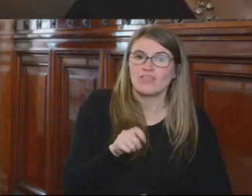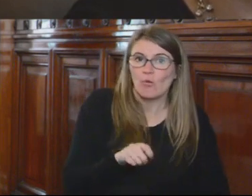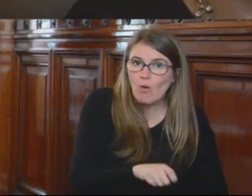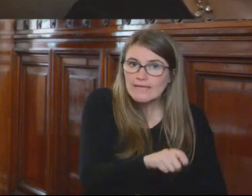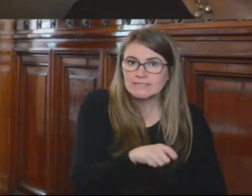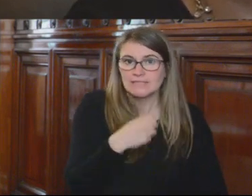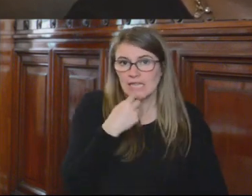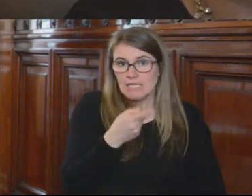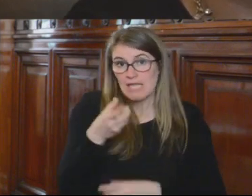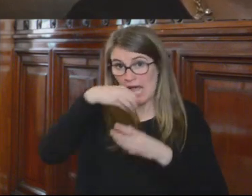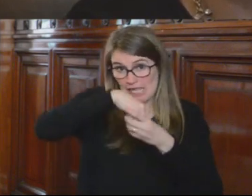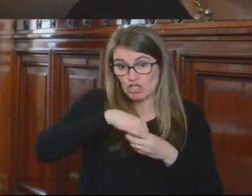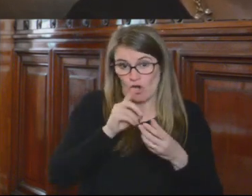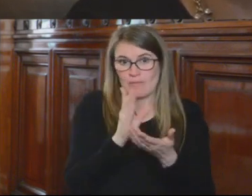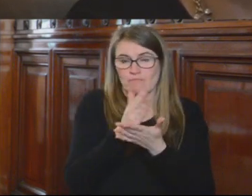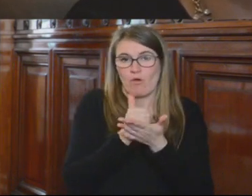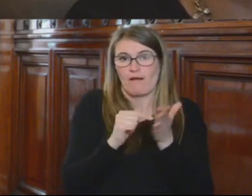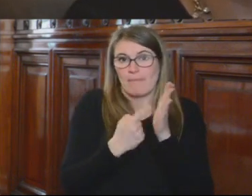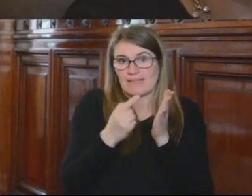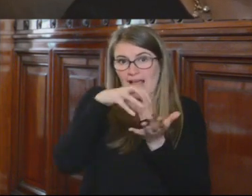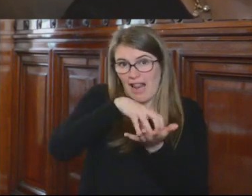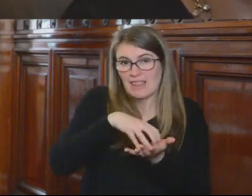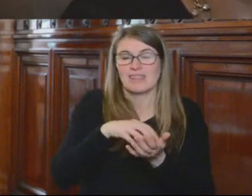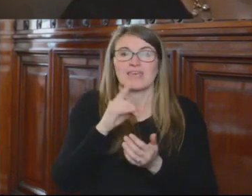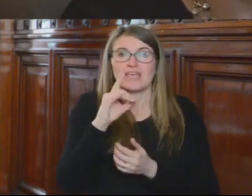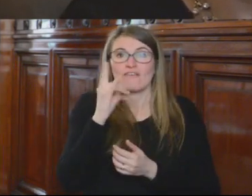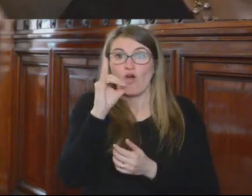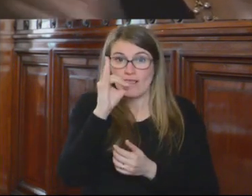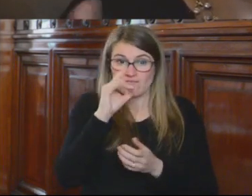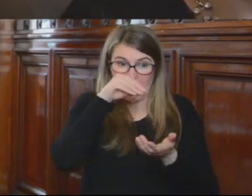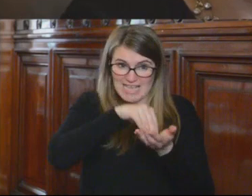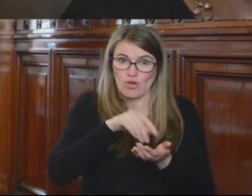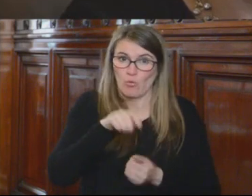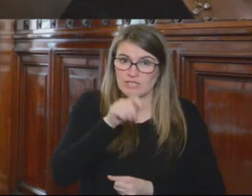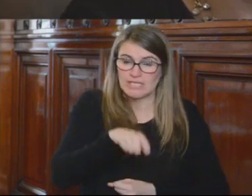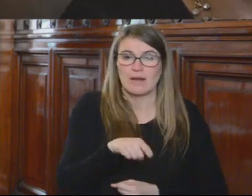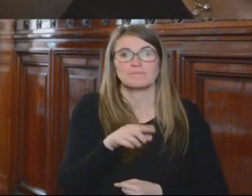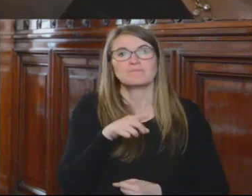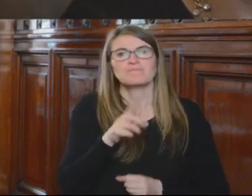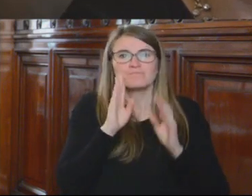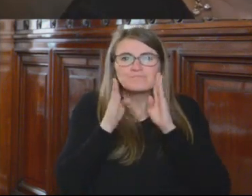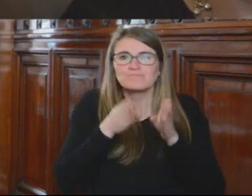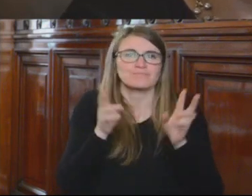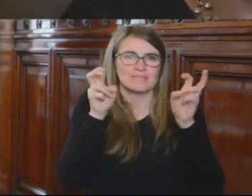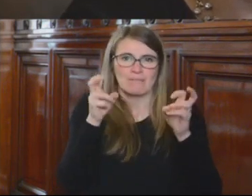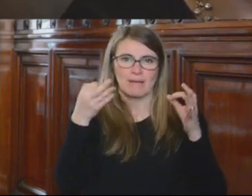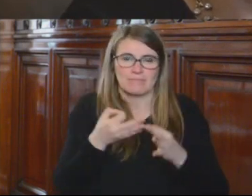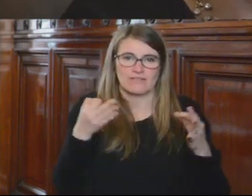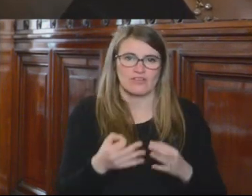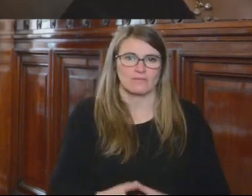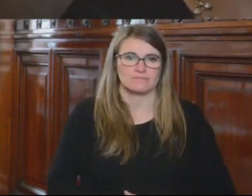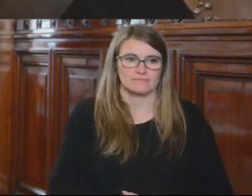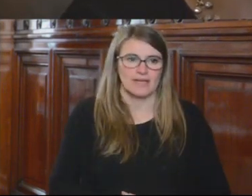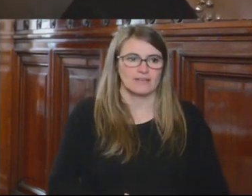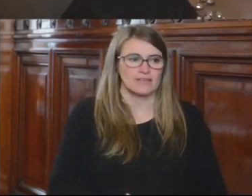Estado Plurinacional de Bolivia en ocasión de un informe que se relacionó de manera específica sobre el tema. Ocurre,